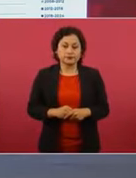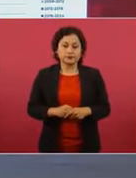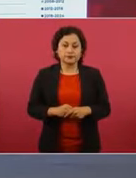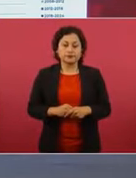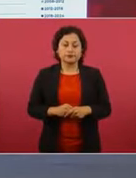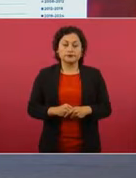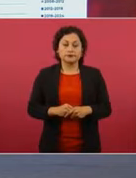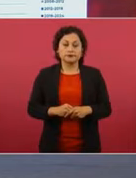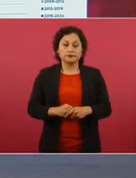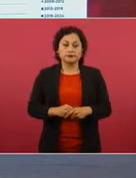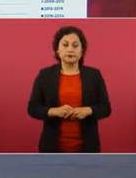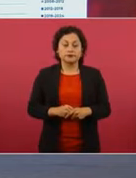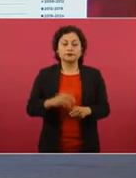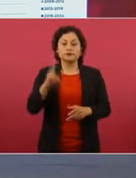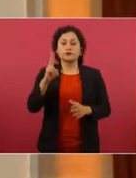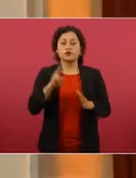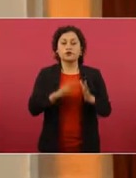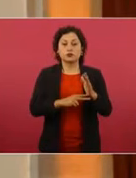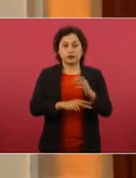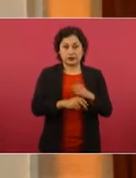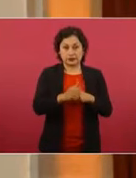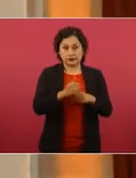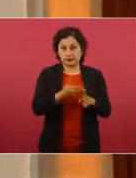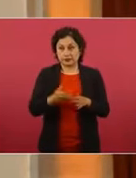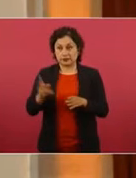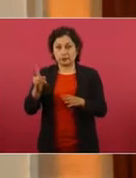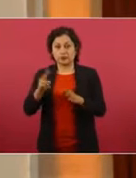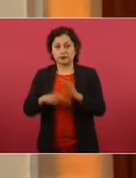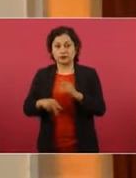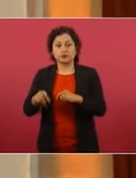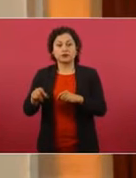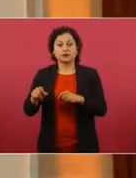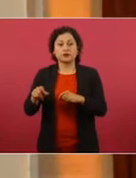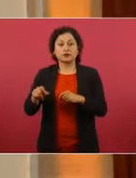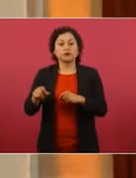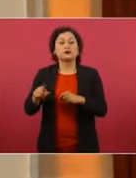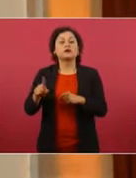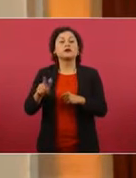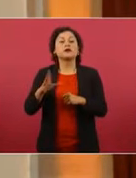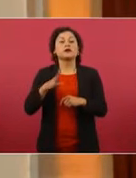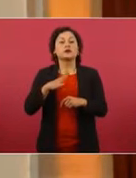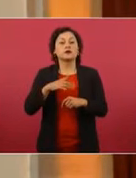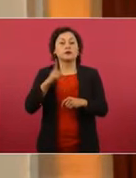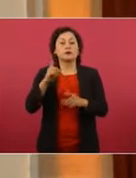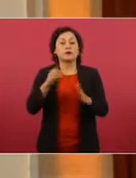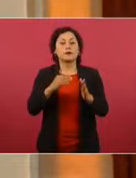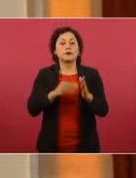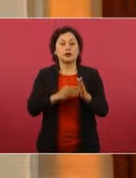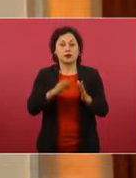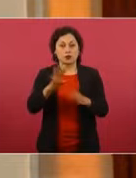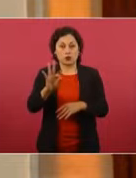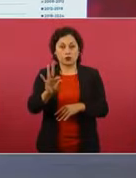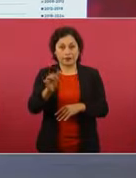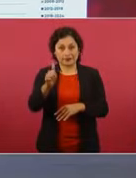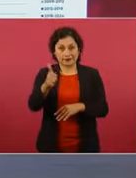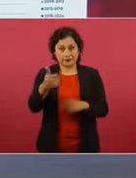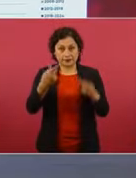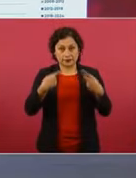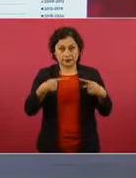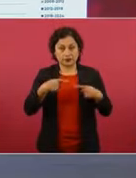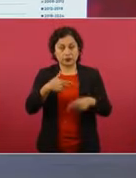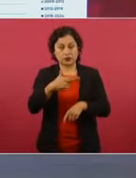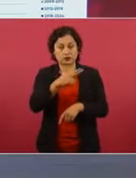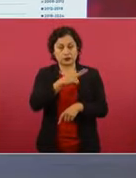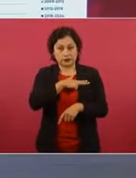2006 a 12 tuvimos 1,046 heridos. De ellos se pudieron